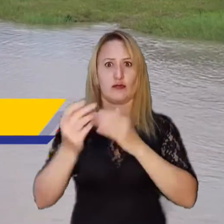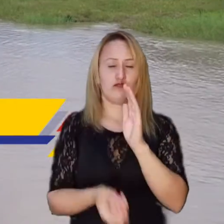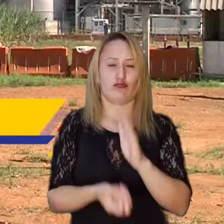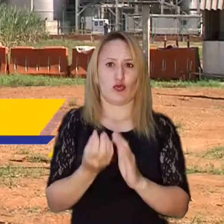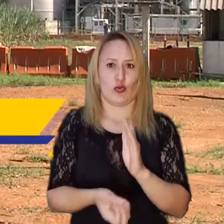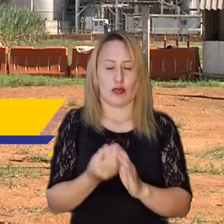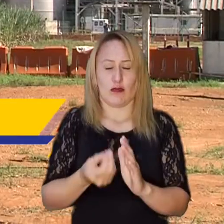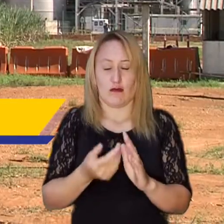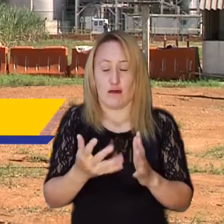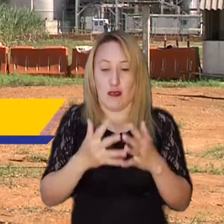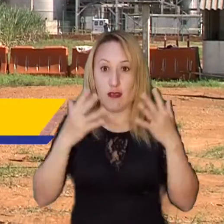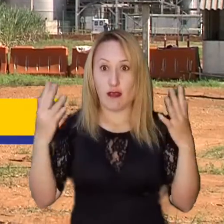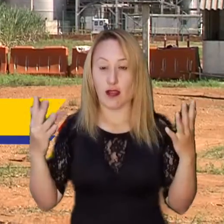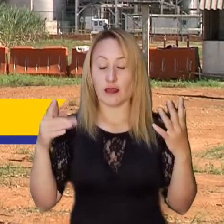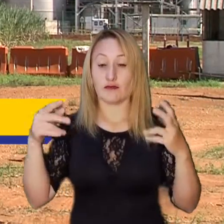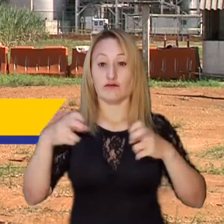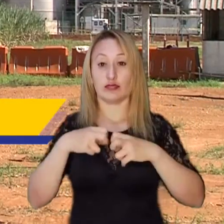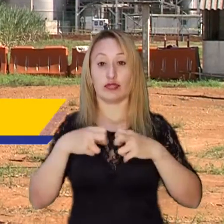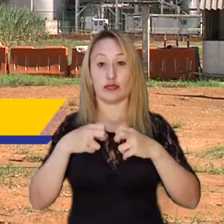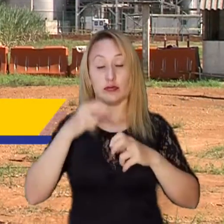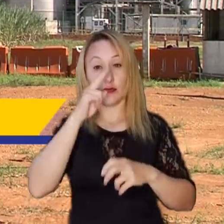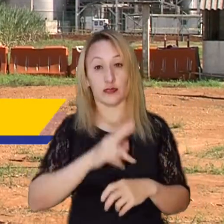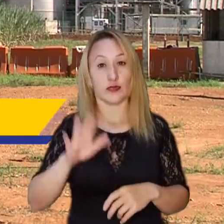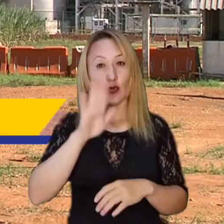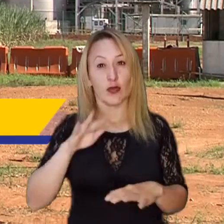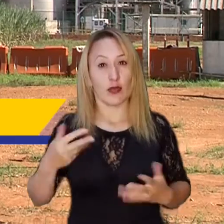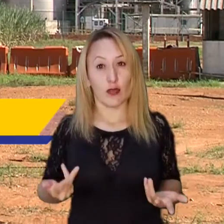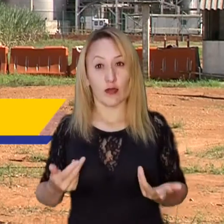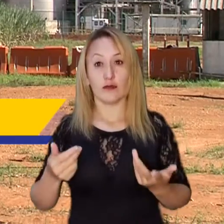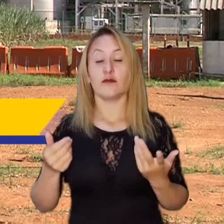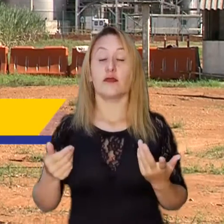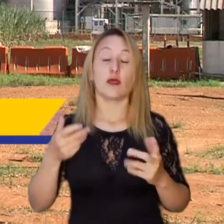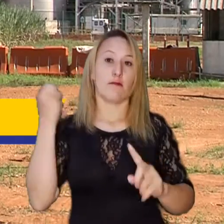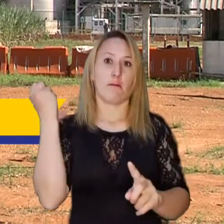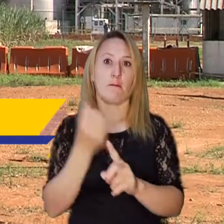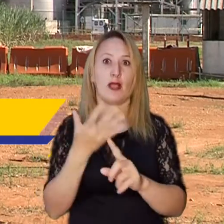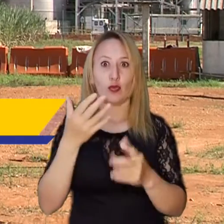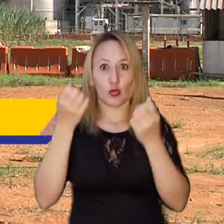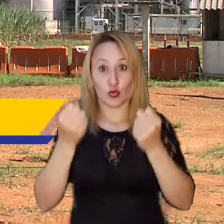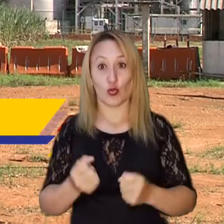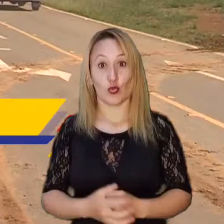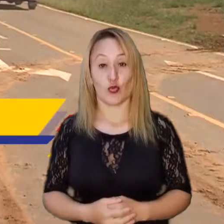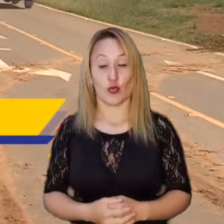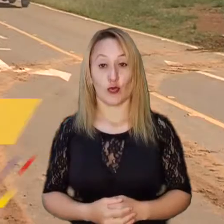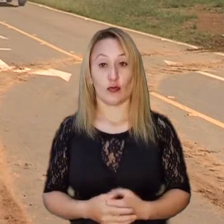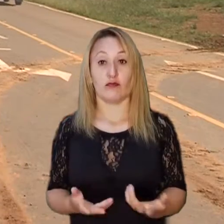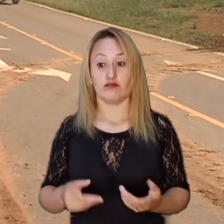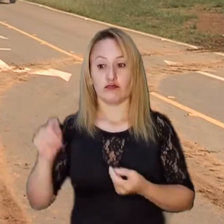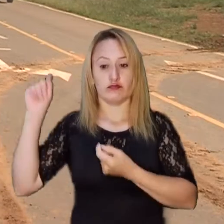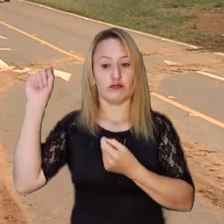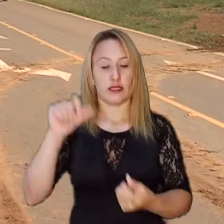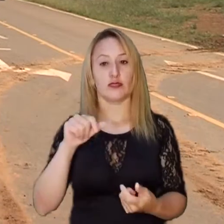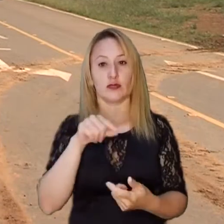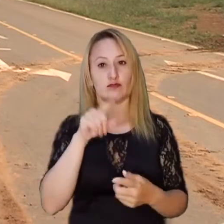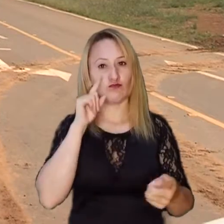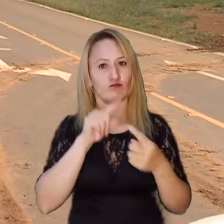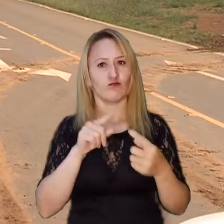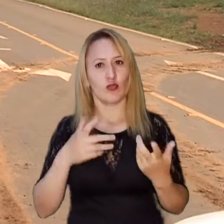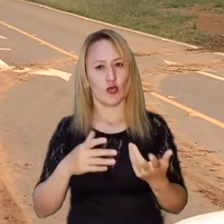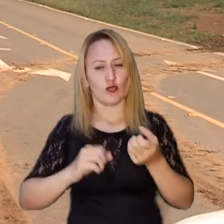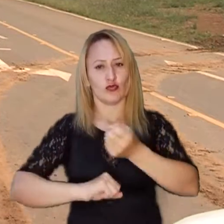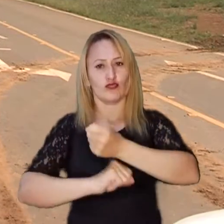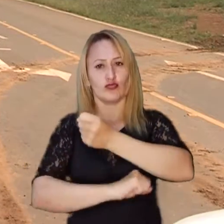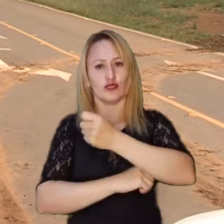tanta proyección productiva, el sector energético nacional sufre otro impacto a las inversiones que